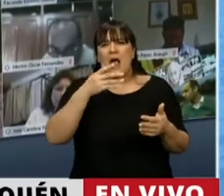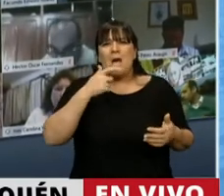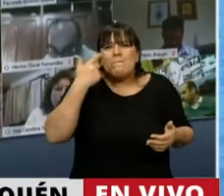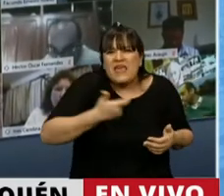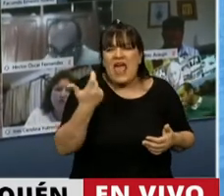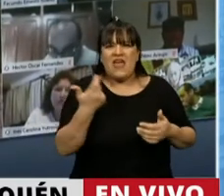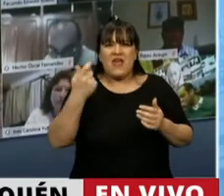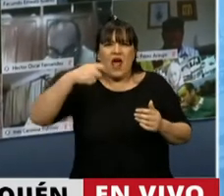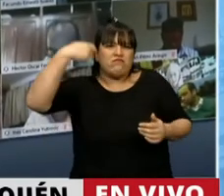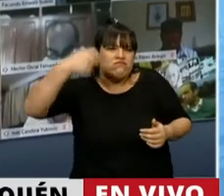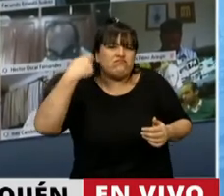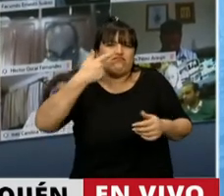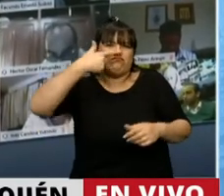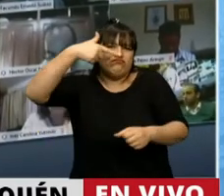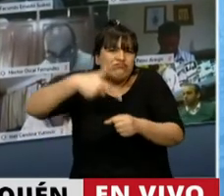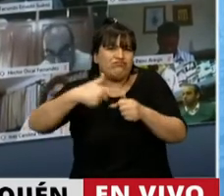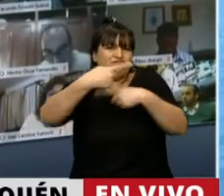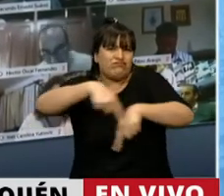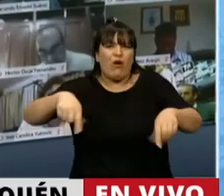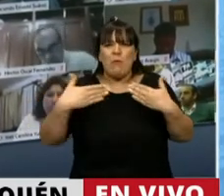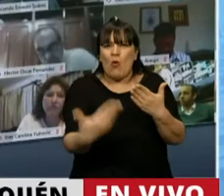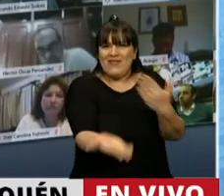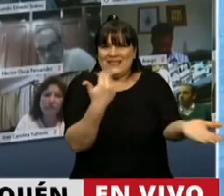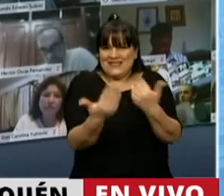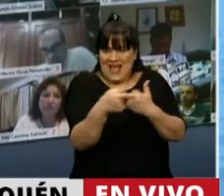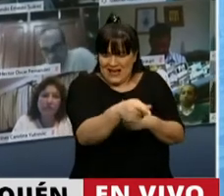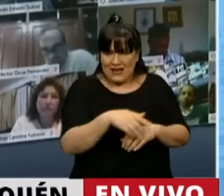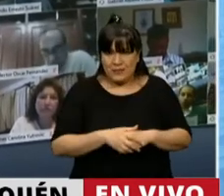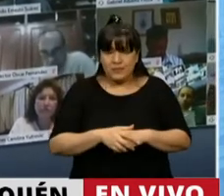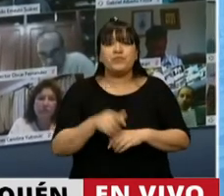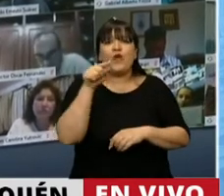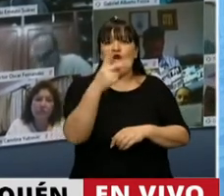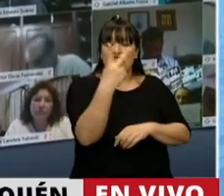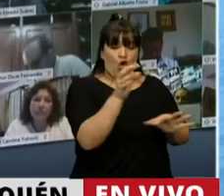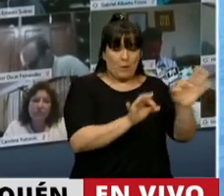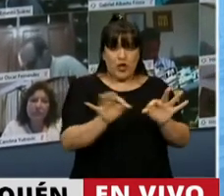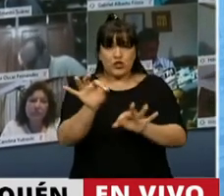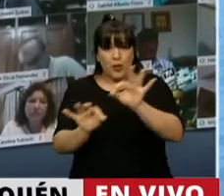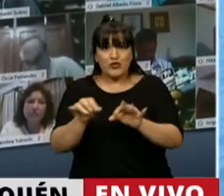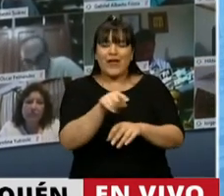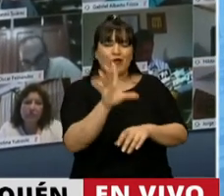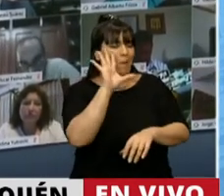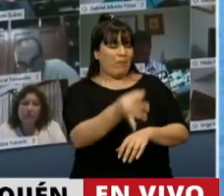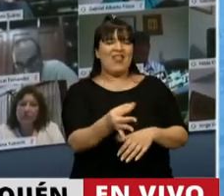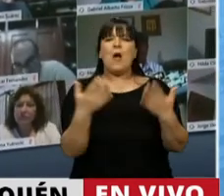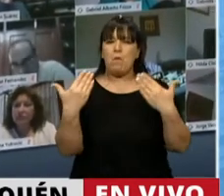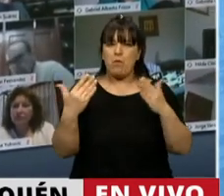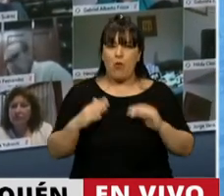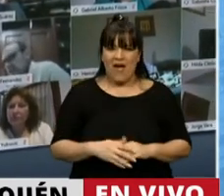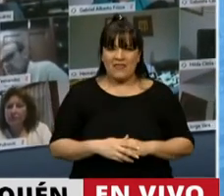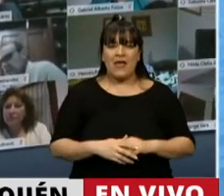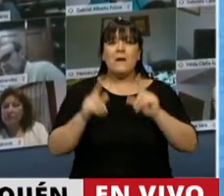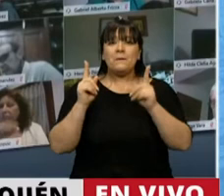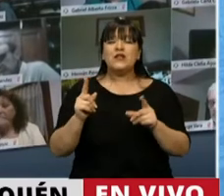especies y de hidrocarburos. Estos dos proyectos son un ejemplo que se puede. Estos